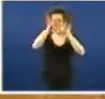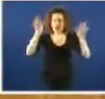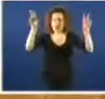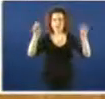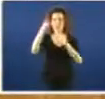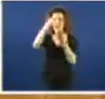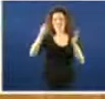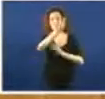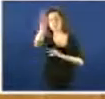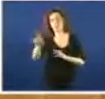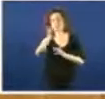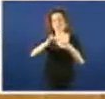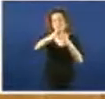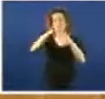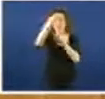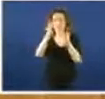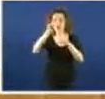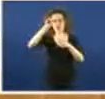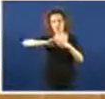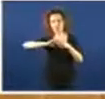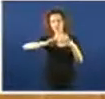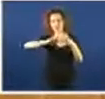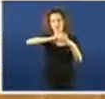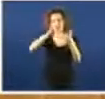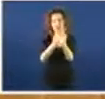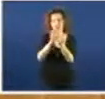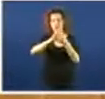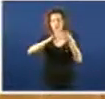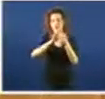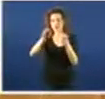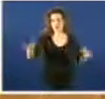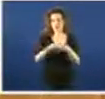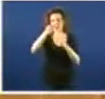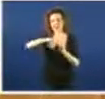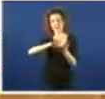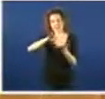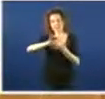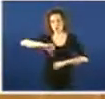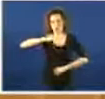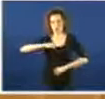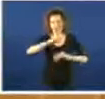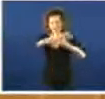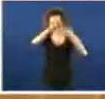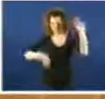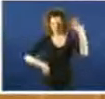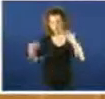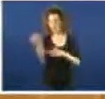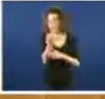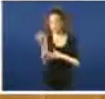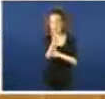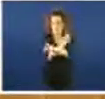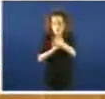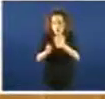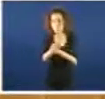primaria, atención psicolóxica, rehabilitación, servicios sociais e servicios hospitalarios. Deben de ser unha prioridade